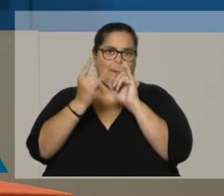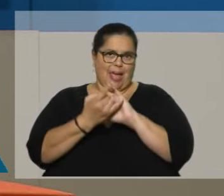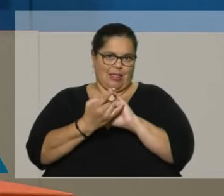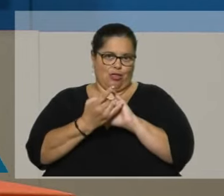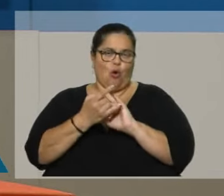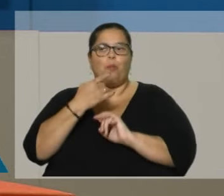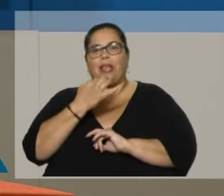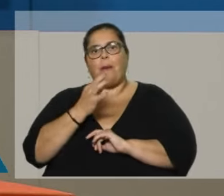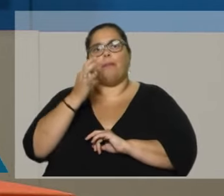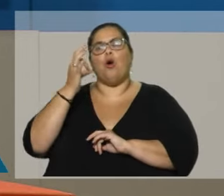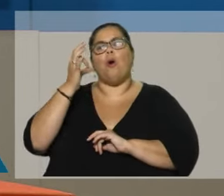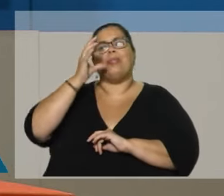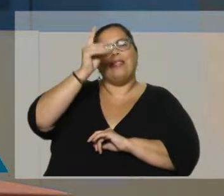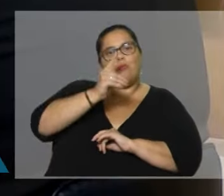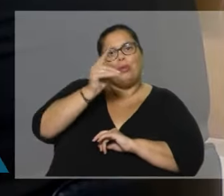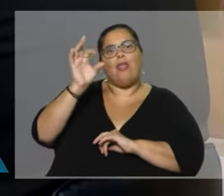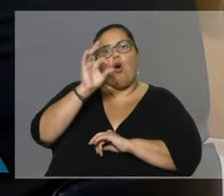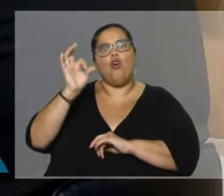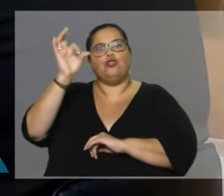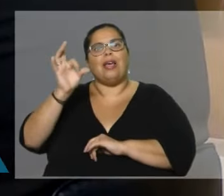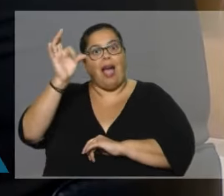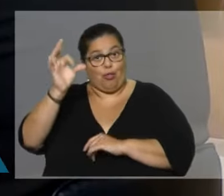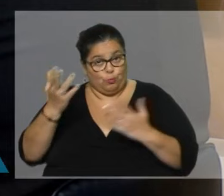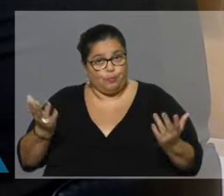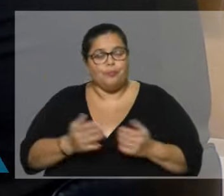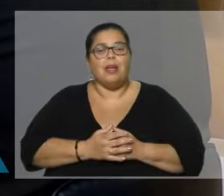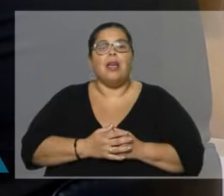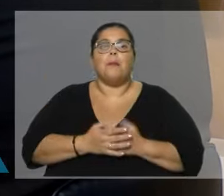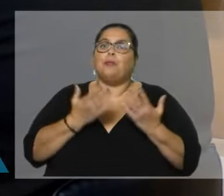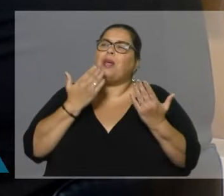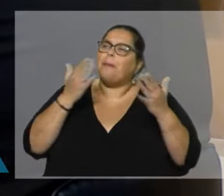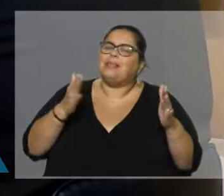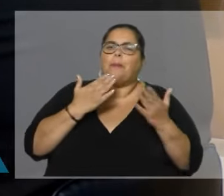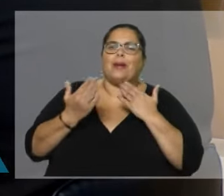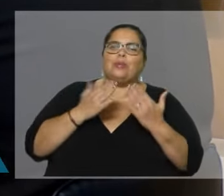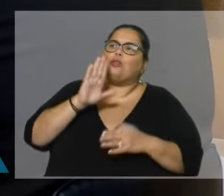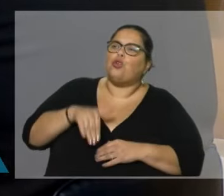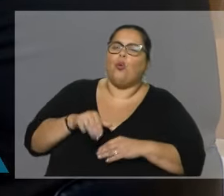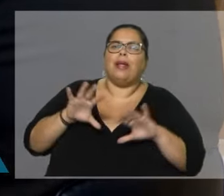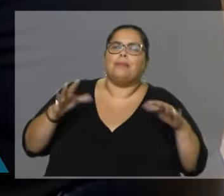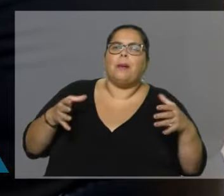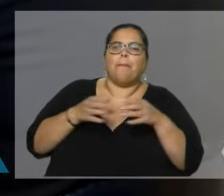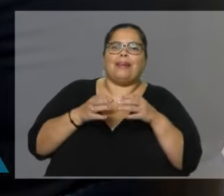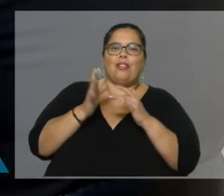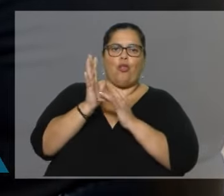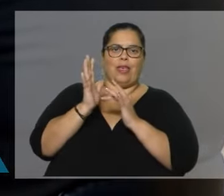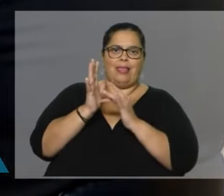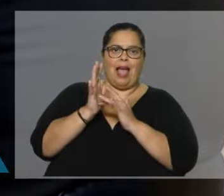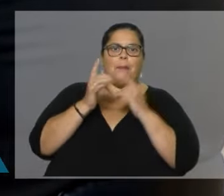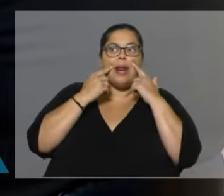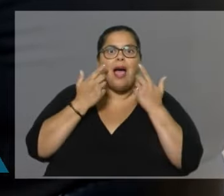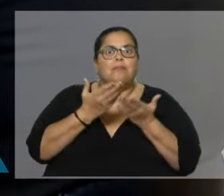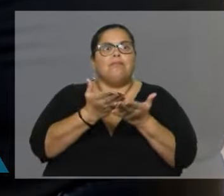en el Senado o en el Congreso de los Diputados. Vamos a empezar hablando del Partido Digital, entonces. bien. Para darlo a